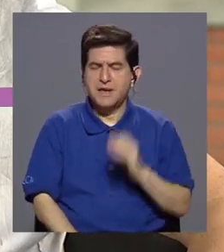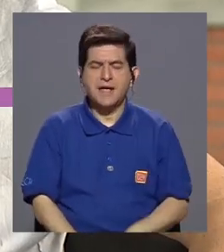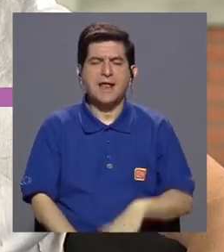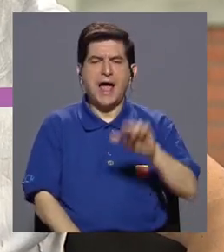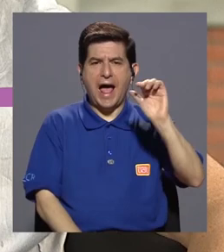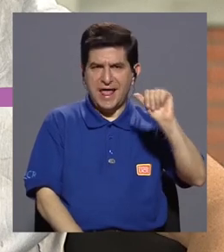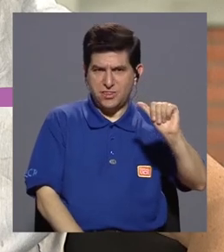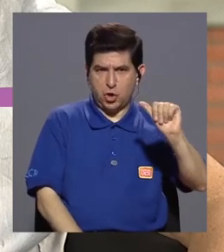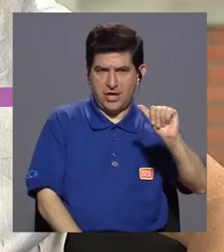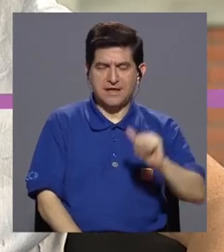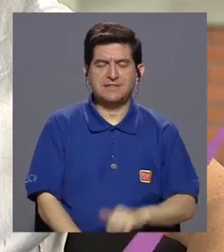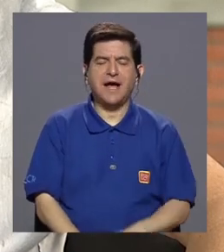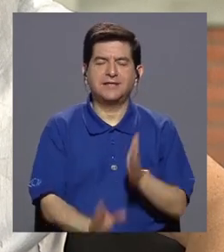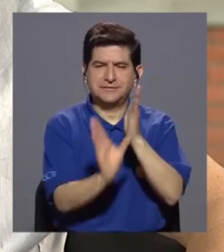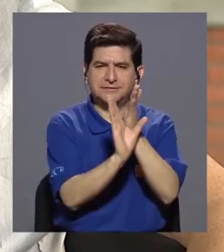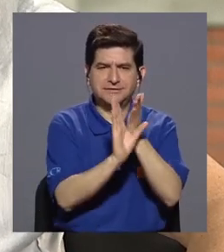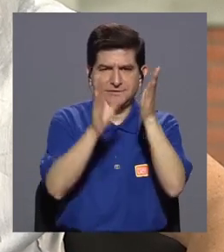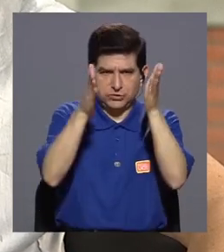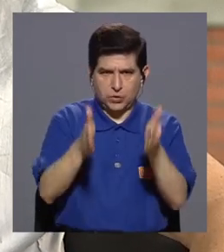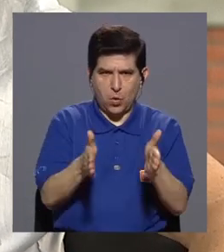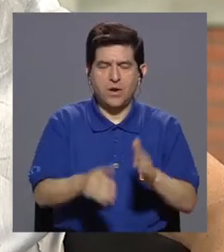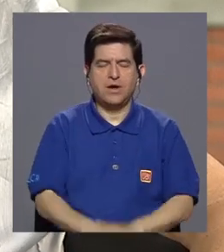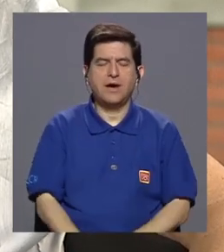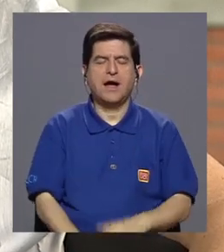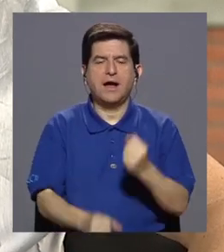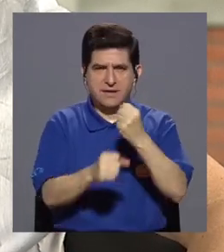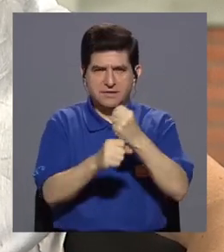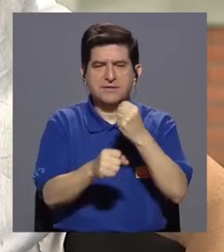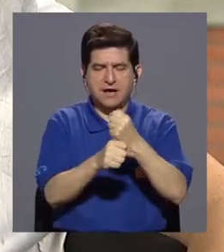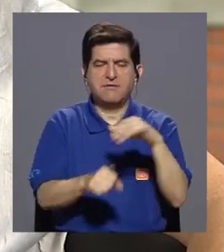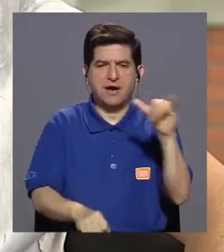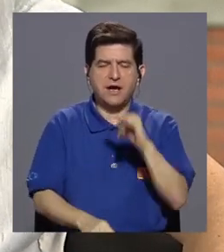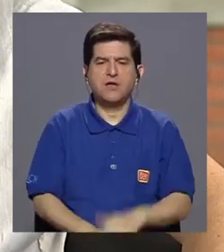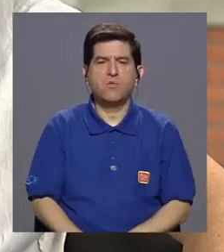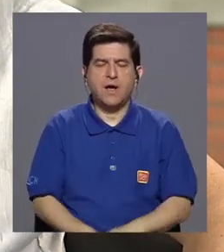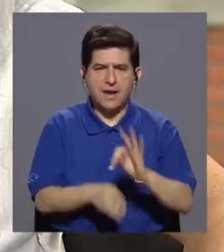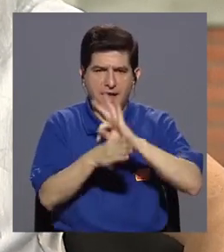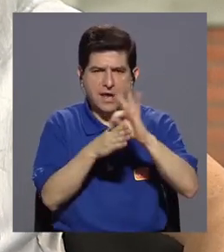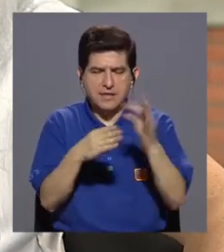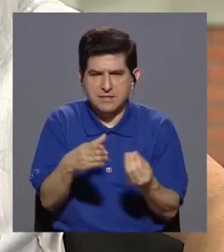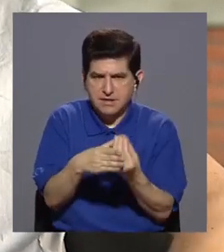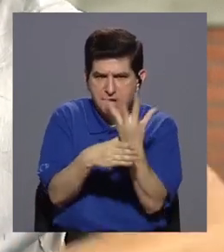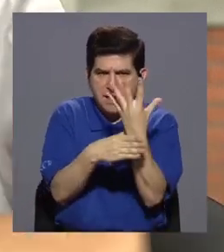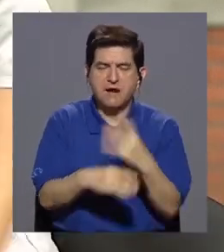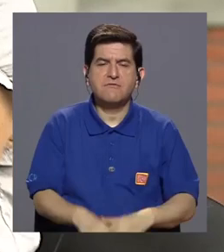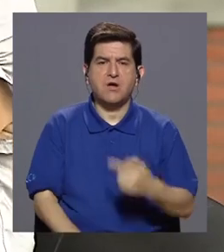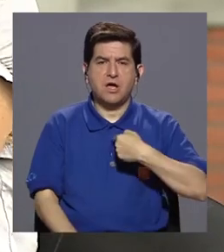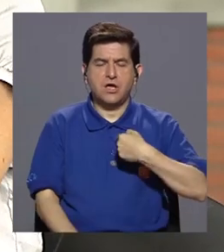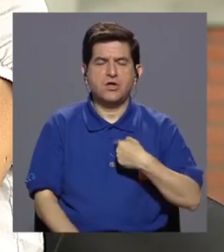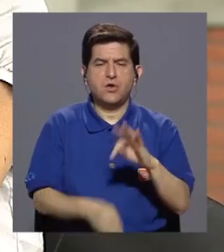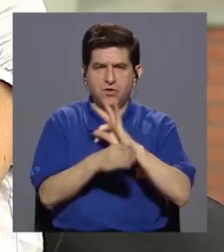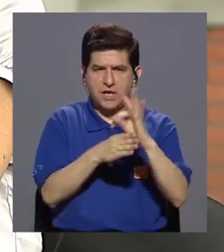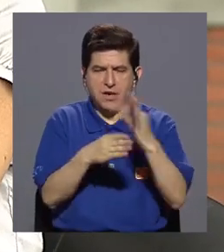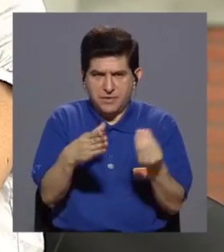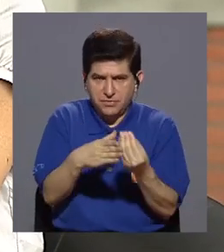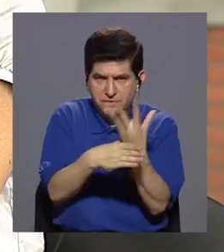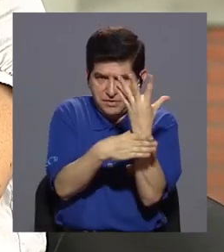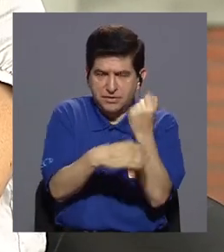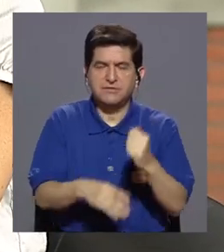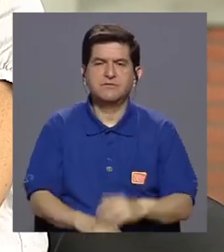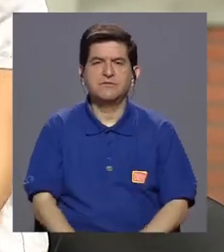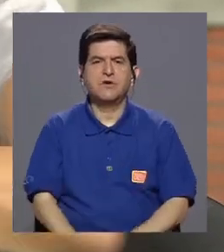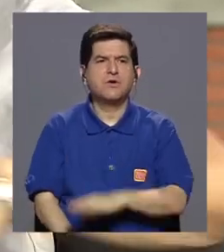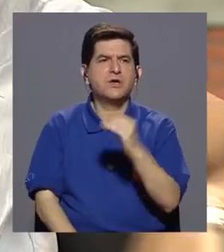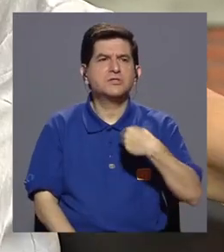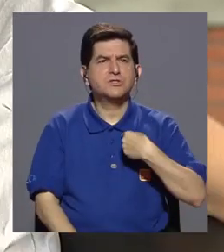Antonieta, que es psicóloga y que también es terapeuta floral, y yo que soy terapeuta floral y que me